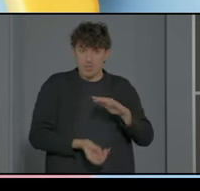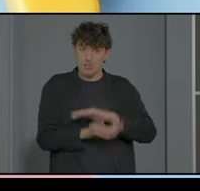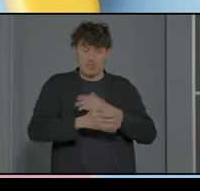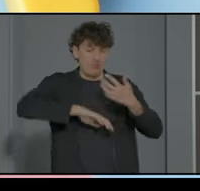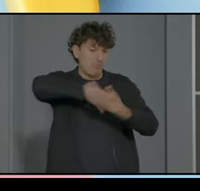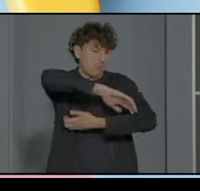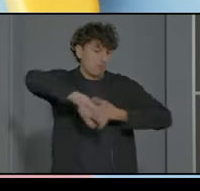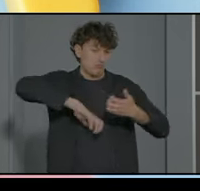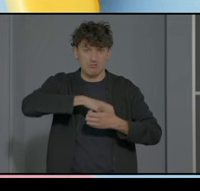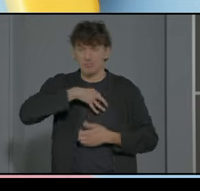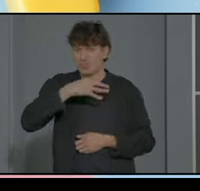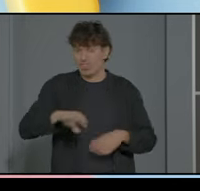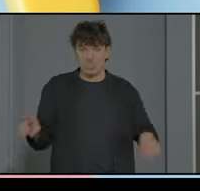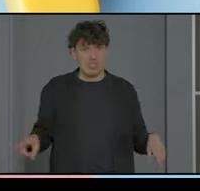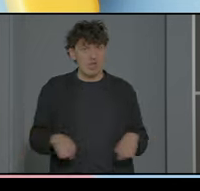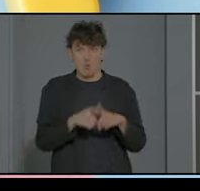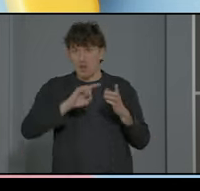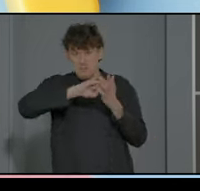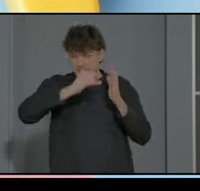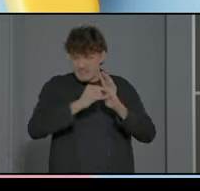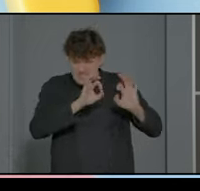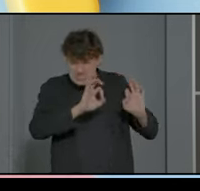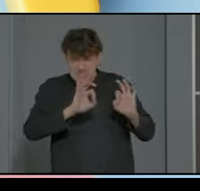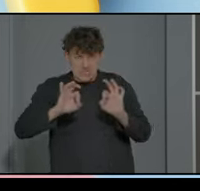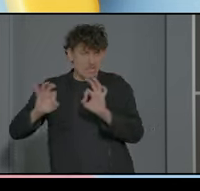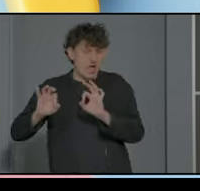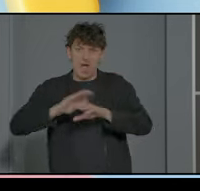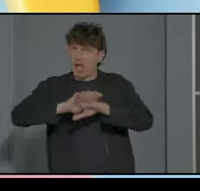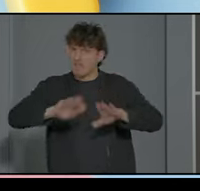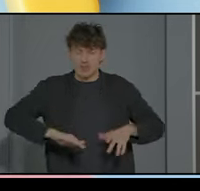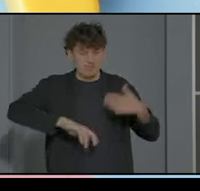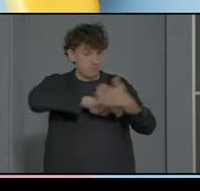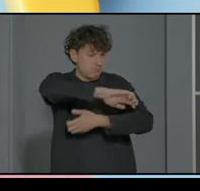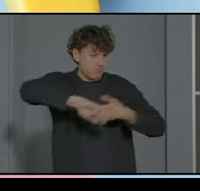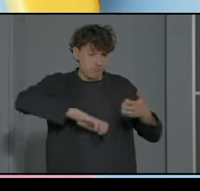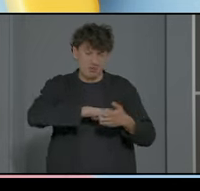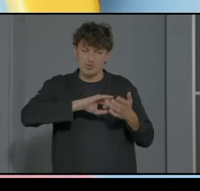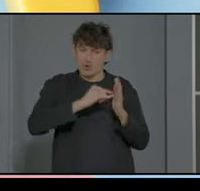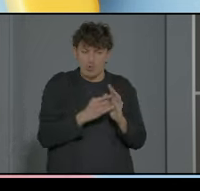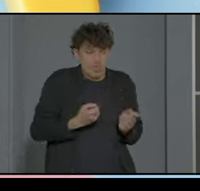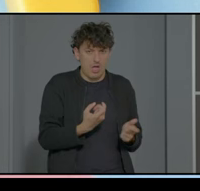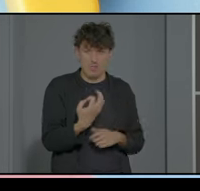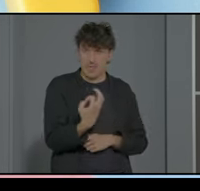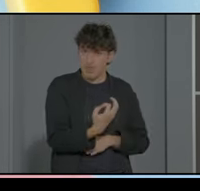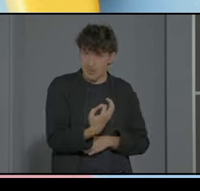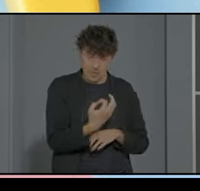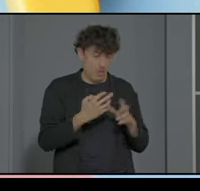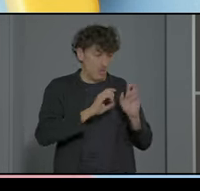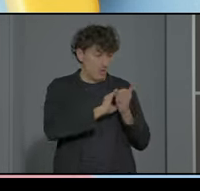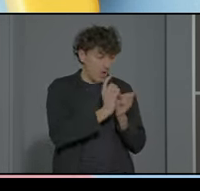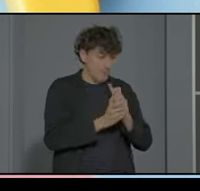ponga todos los factores de protección que estoy poniendo al final va a haber pequeños conflictos que va a tener que solucionar y tenemos que hacer desde un cambio y desde una adaptación